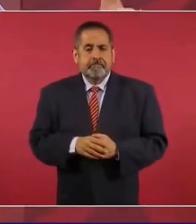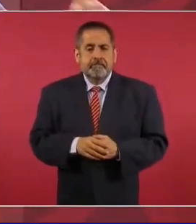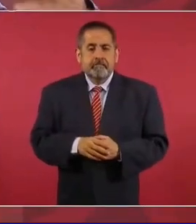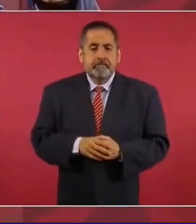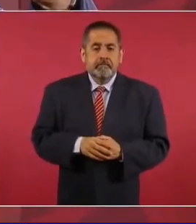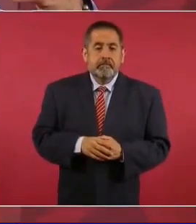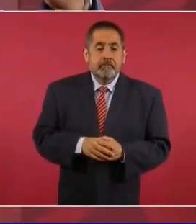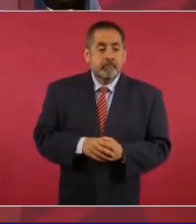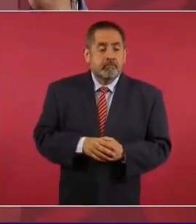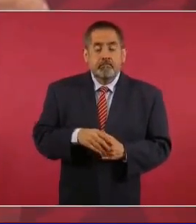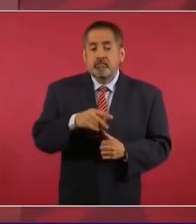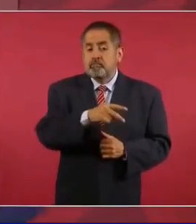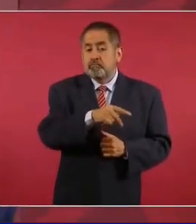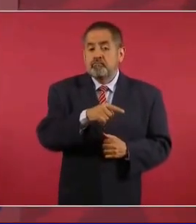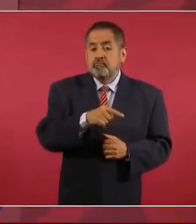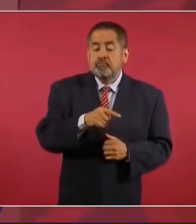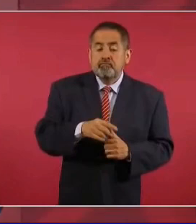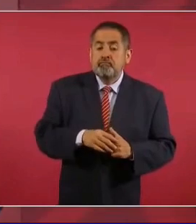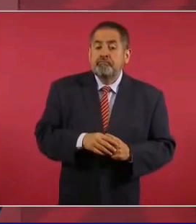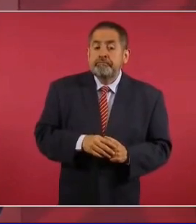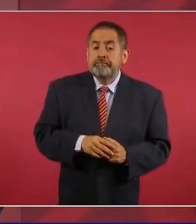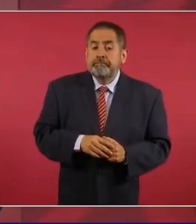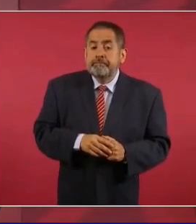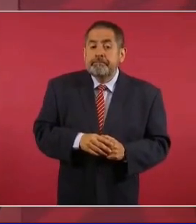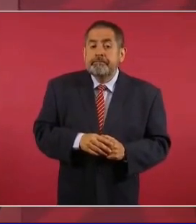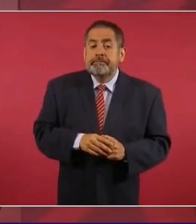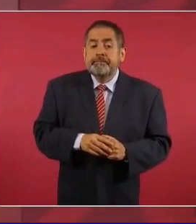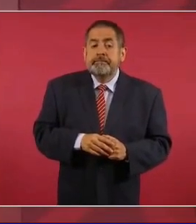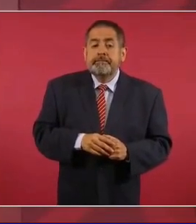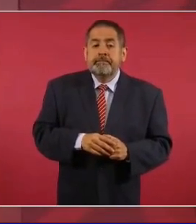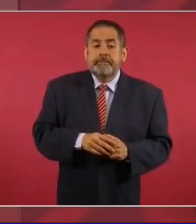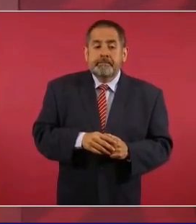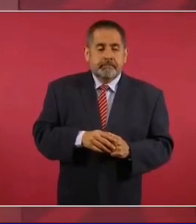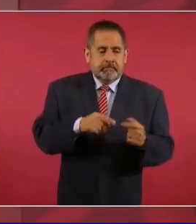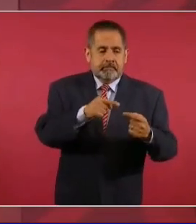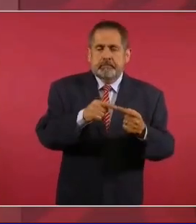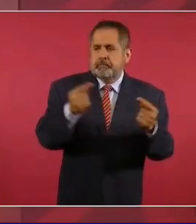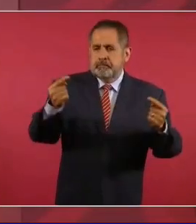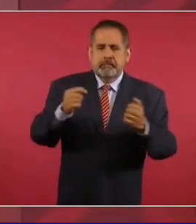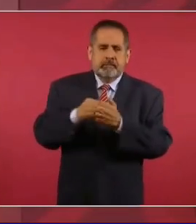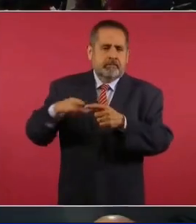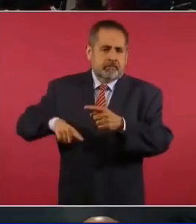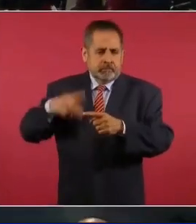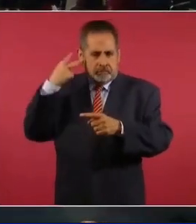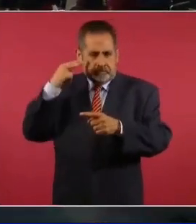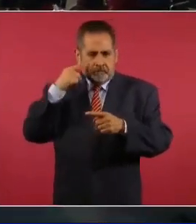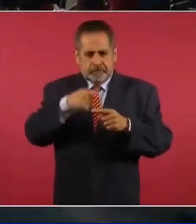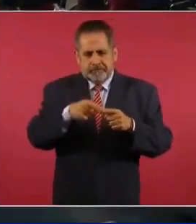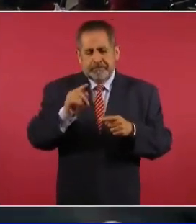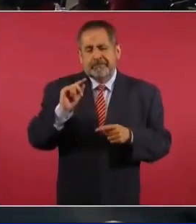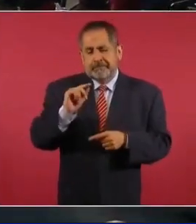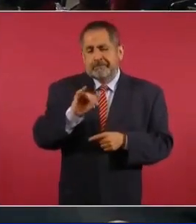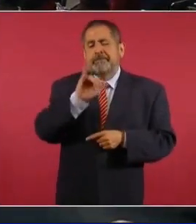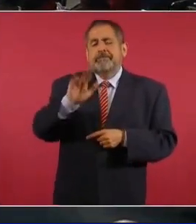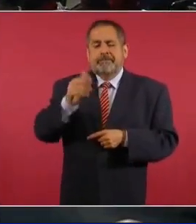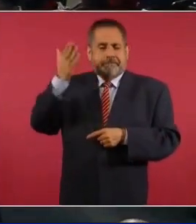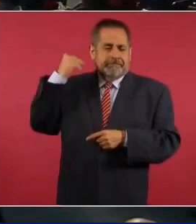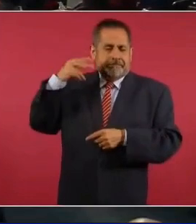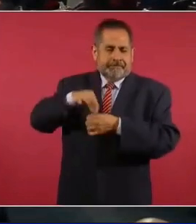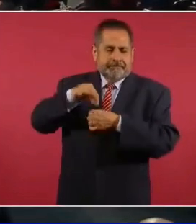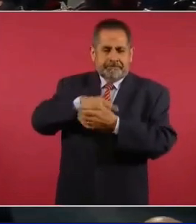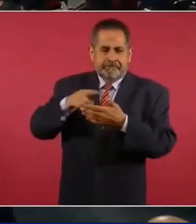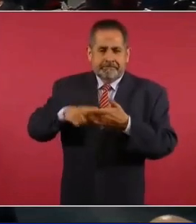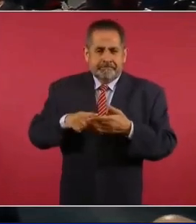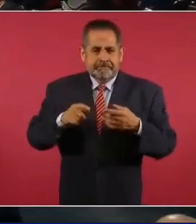del gobierno de Veracruz, en víspera de las elecciones, con